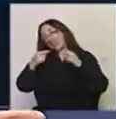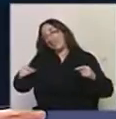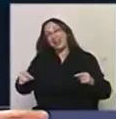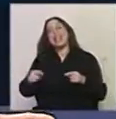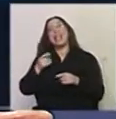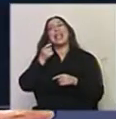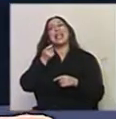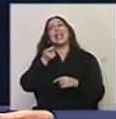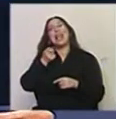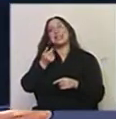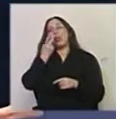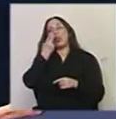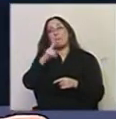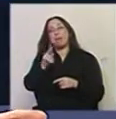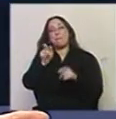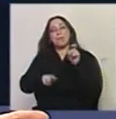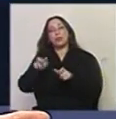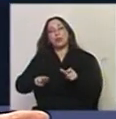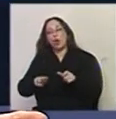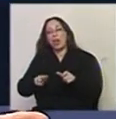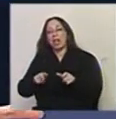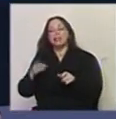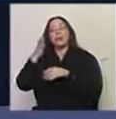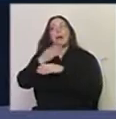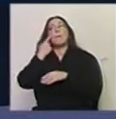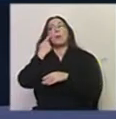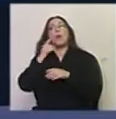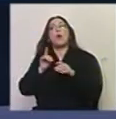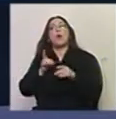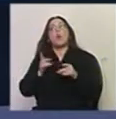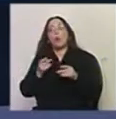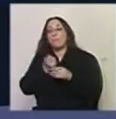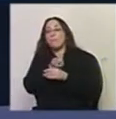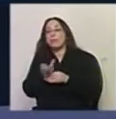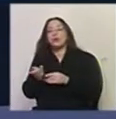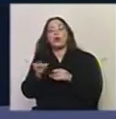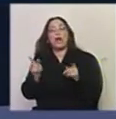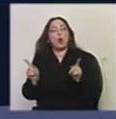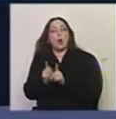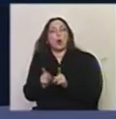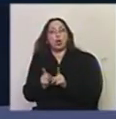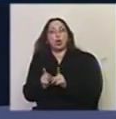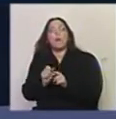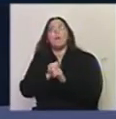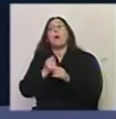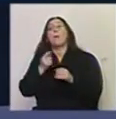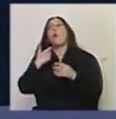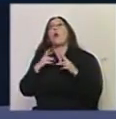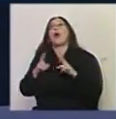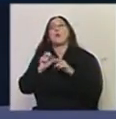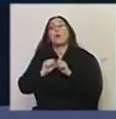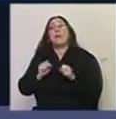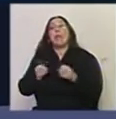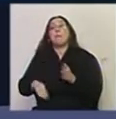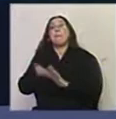Tenemos casi 2.000 personas que audicionan cada año para un grupo muy limitado que ojalá pudiéramos atender a más niños